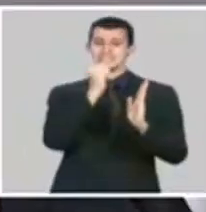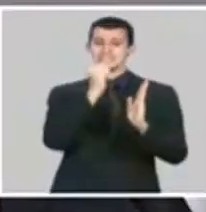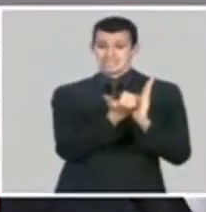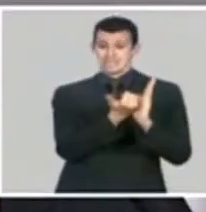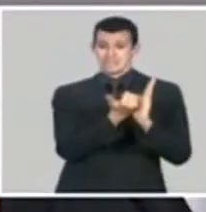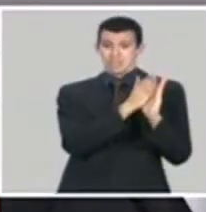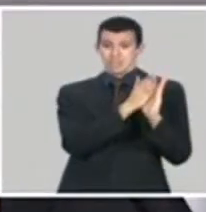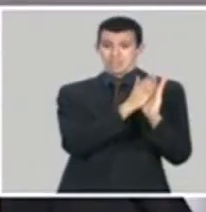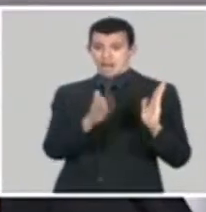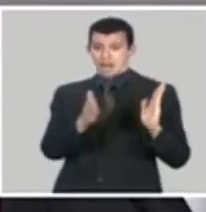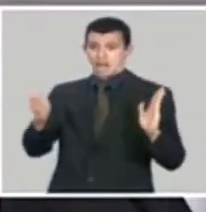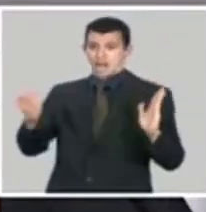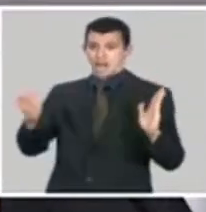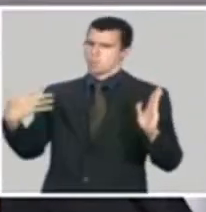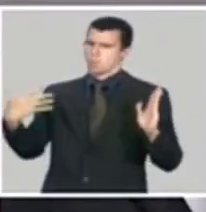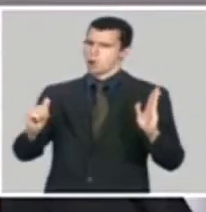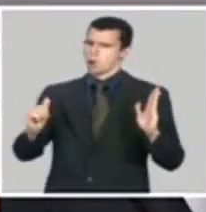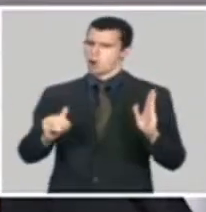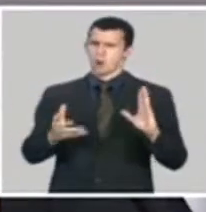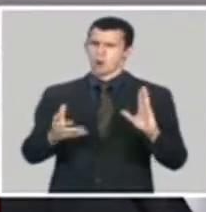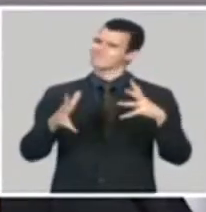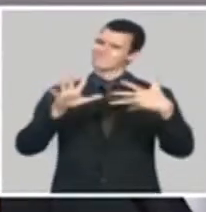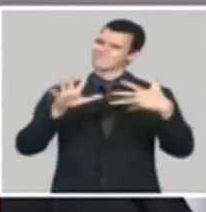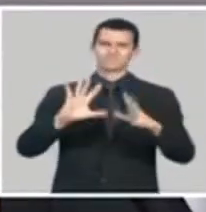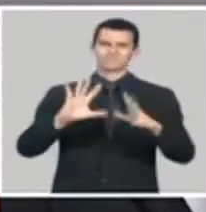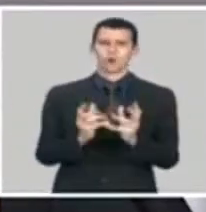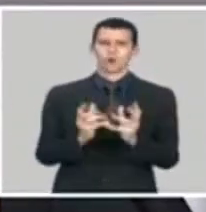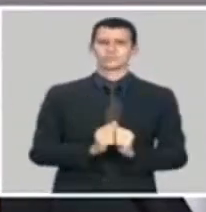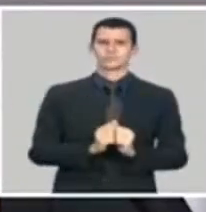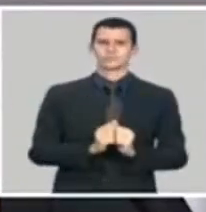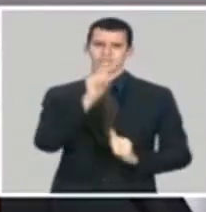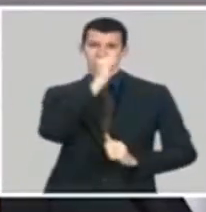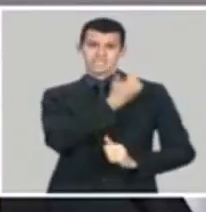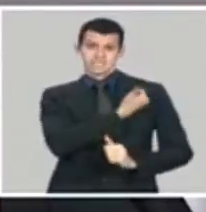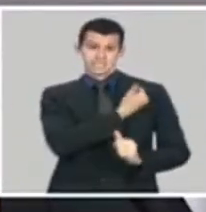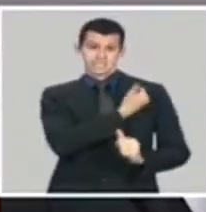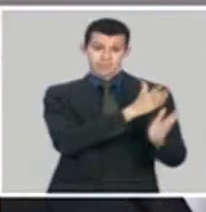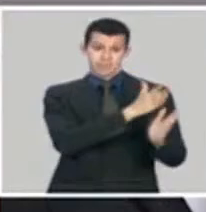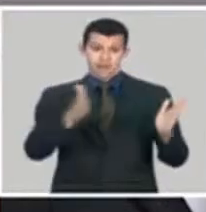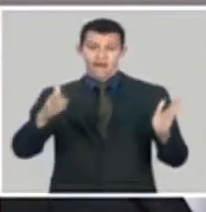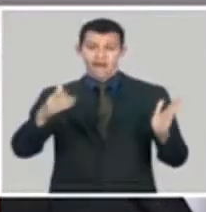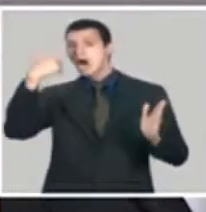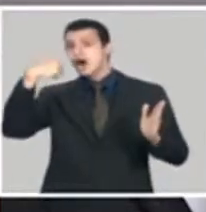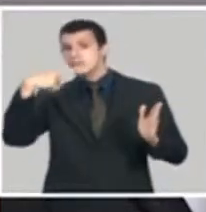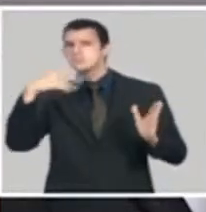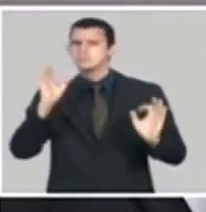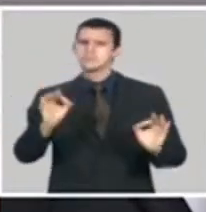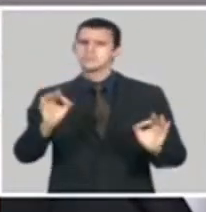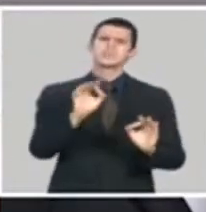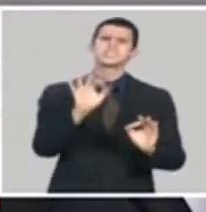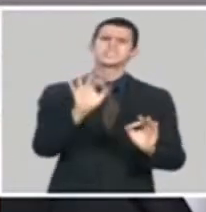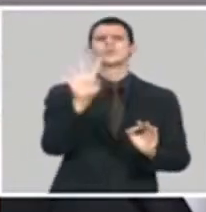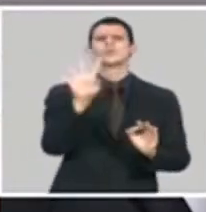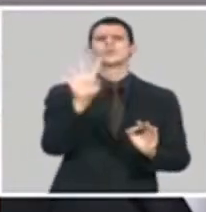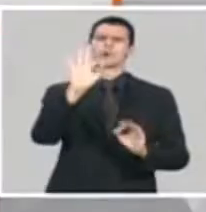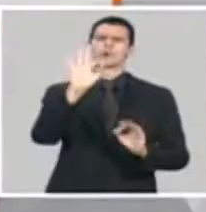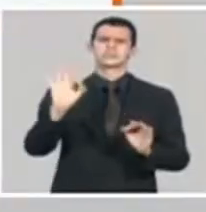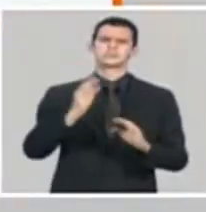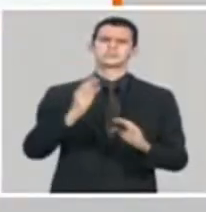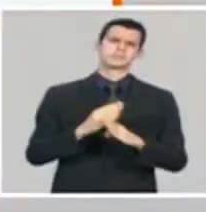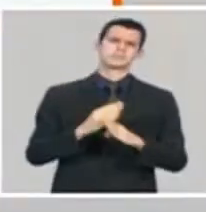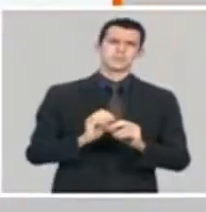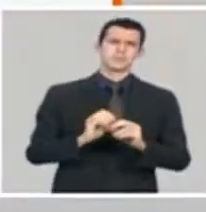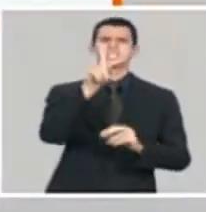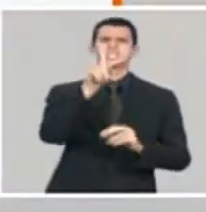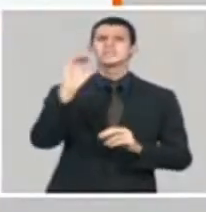De diciembre a abril ha llovido el 54% de la media, o sea que es severamente seco